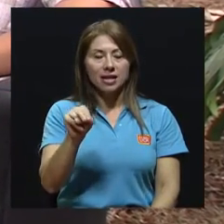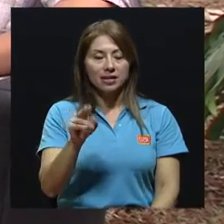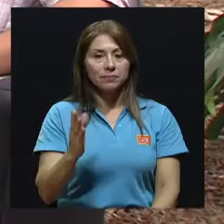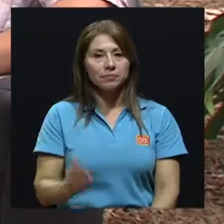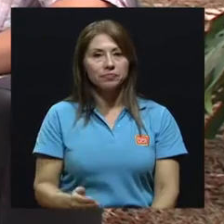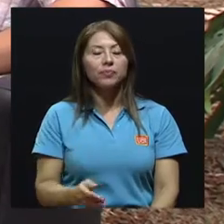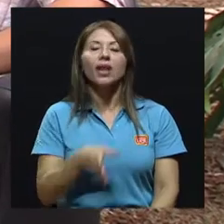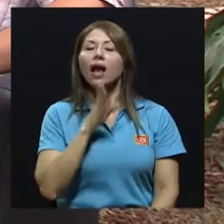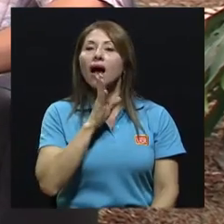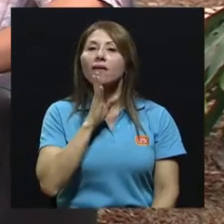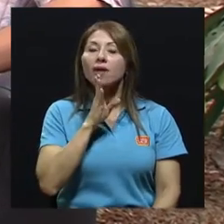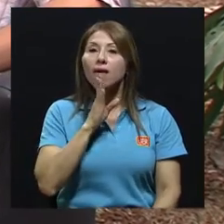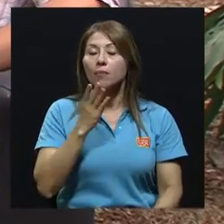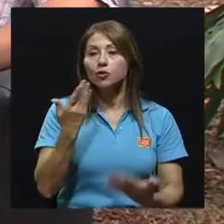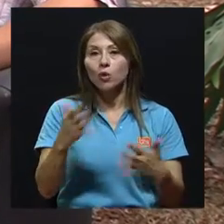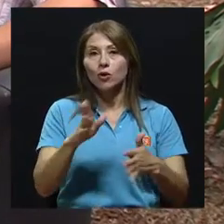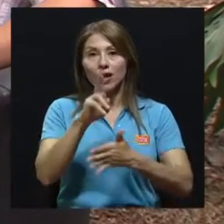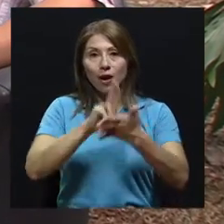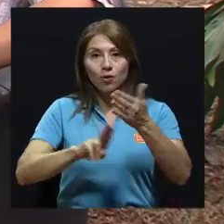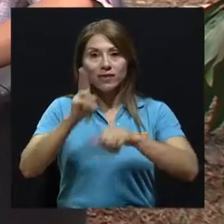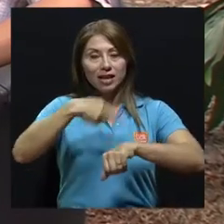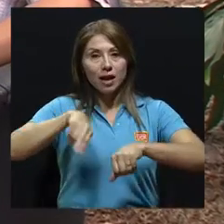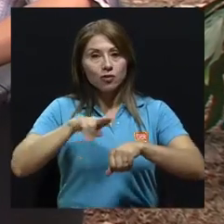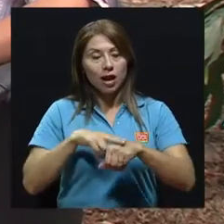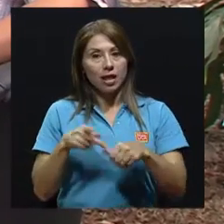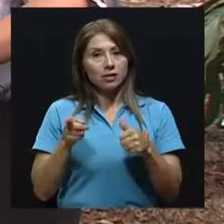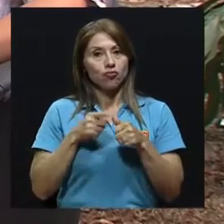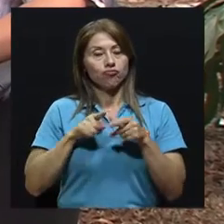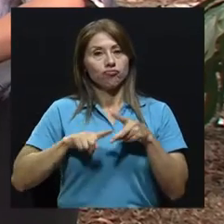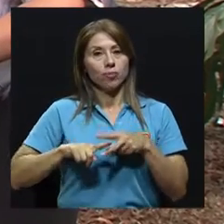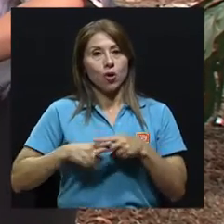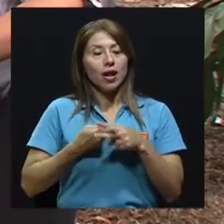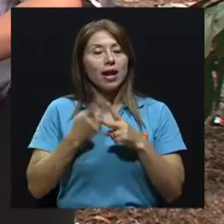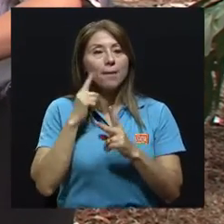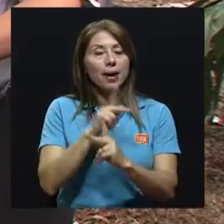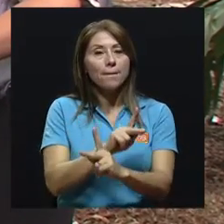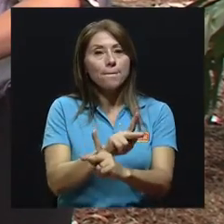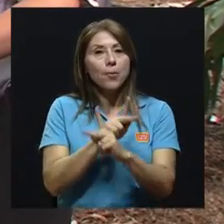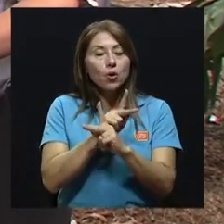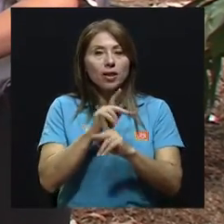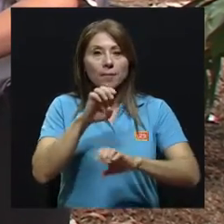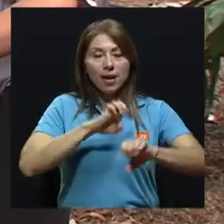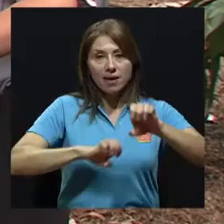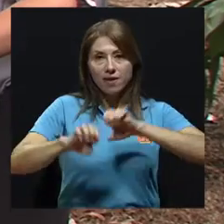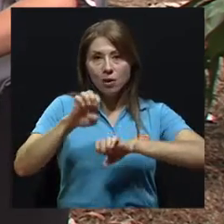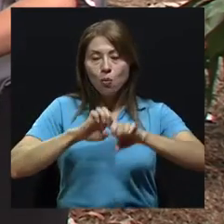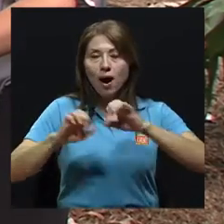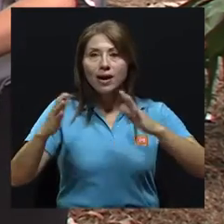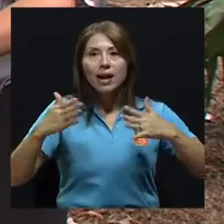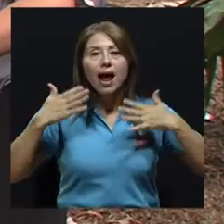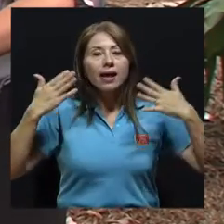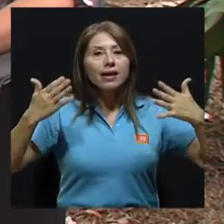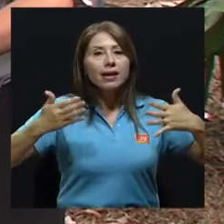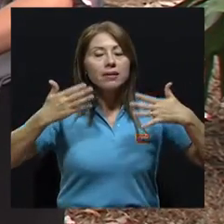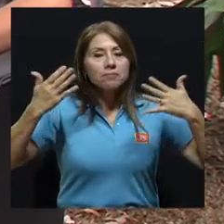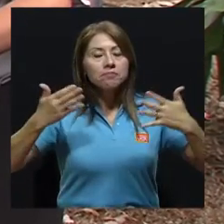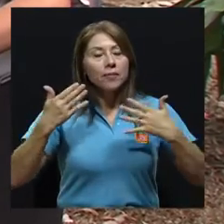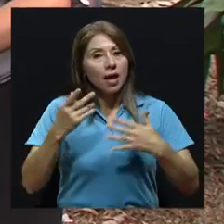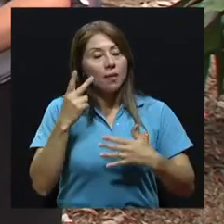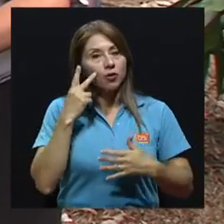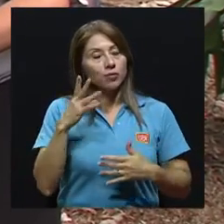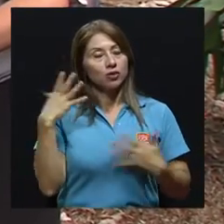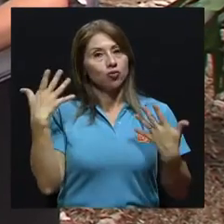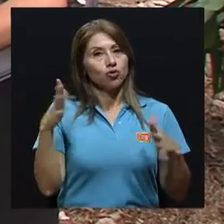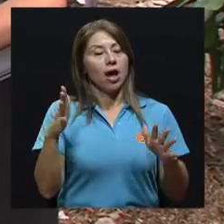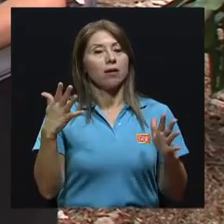de que definitivamente la Universidad Nacional ha sido pionera también en este sentido de proteger o evaluar cómo está nuestro aire. Hemos visto